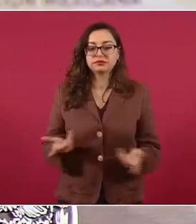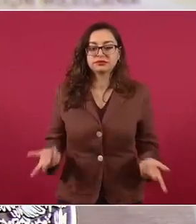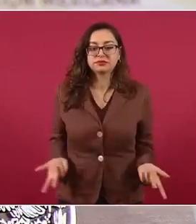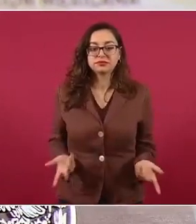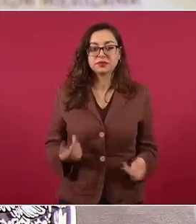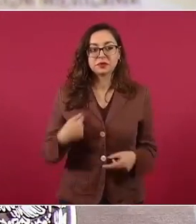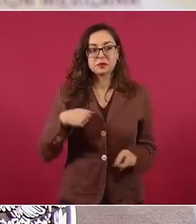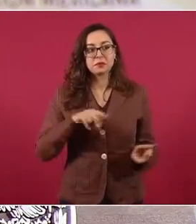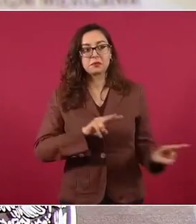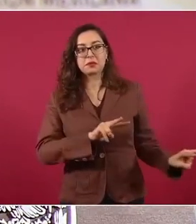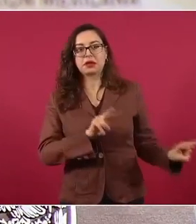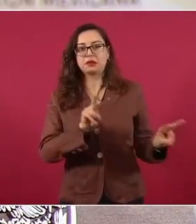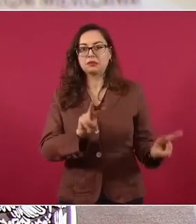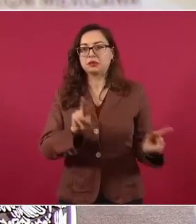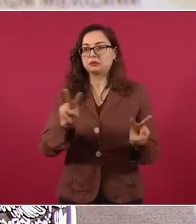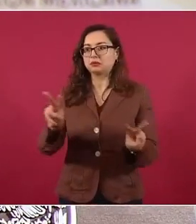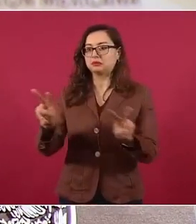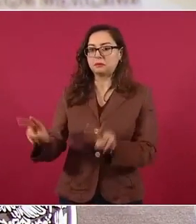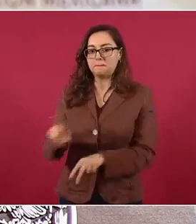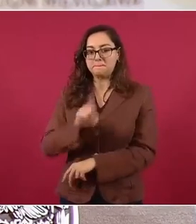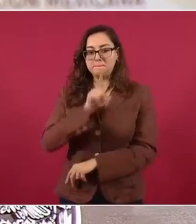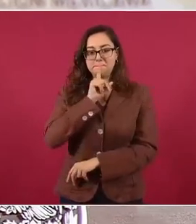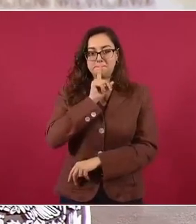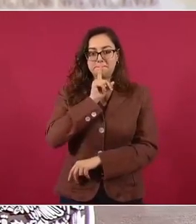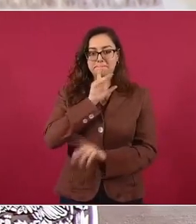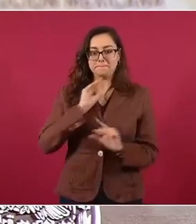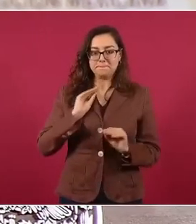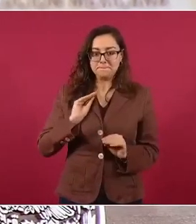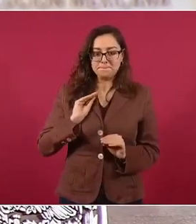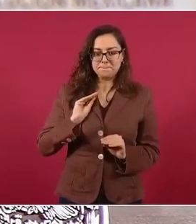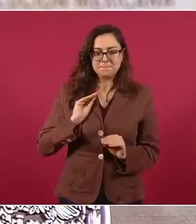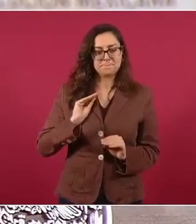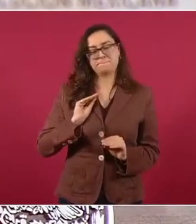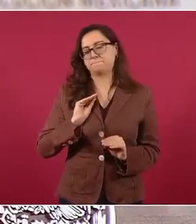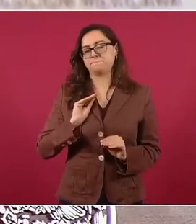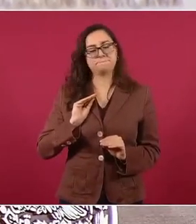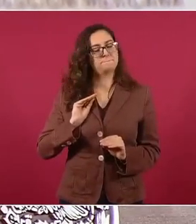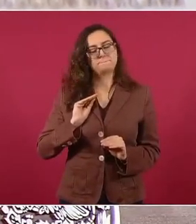callado cuando se trata de un asunto